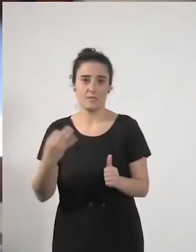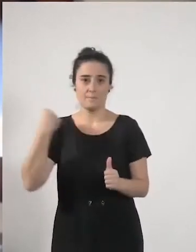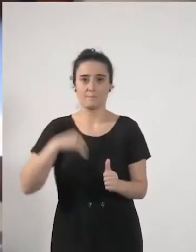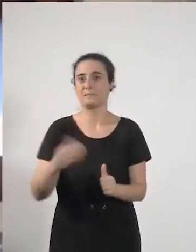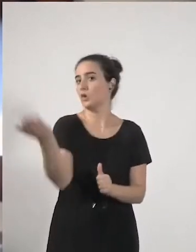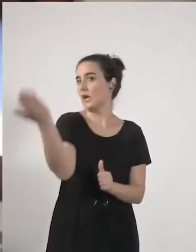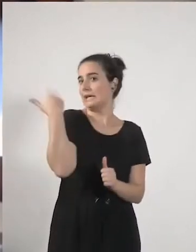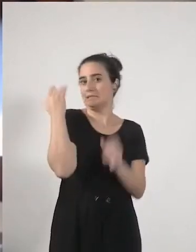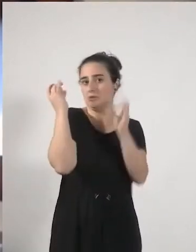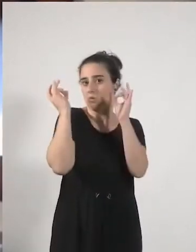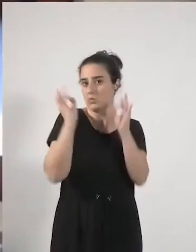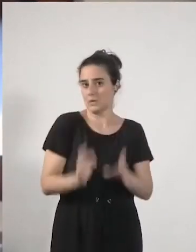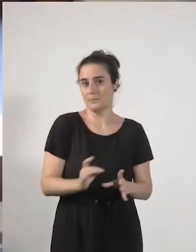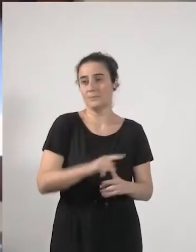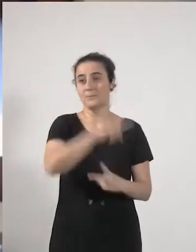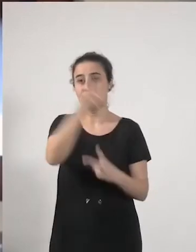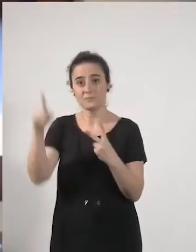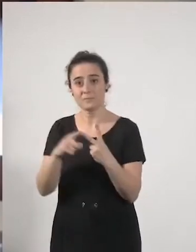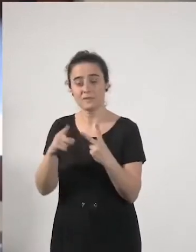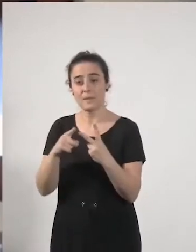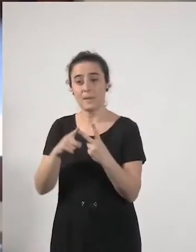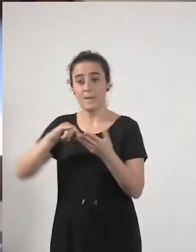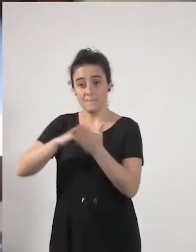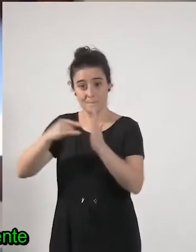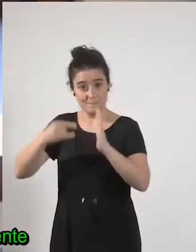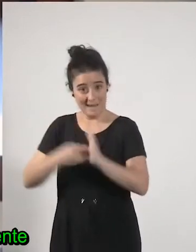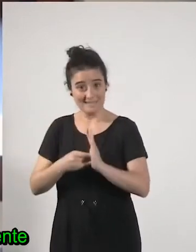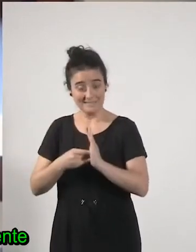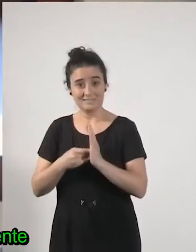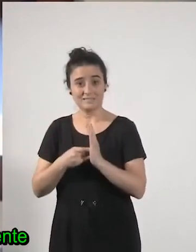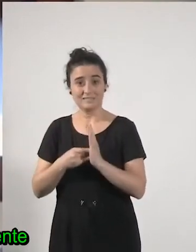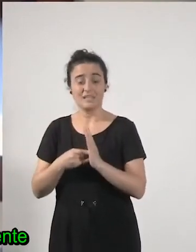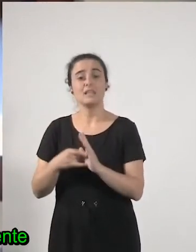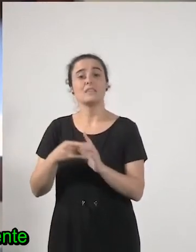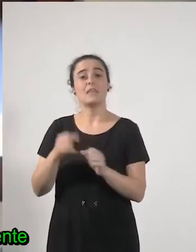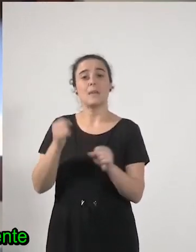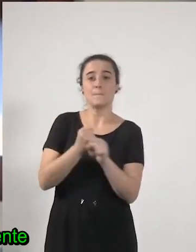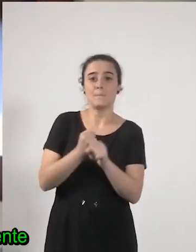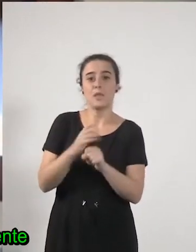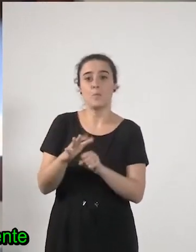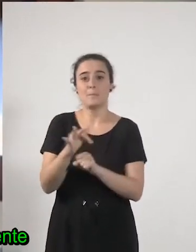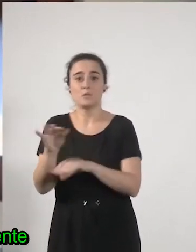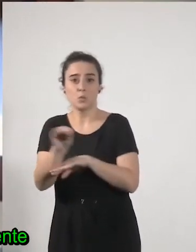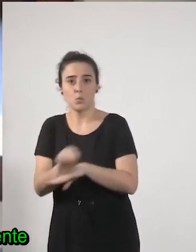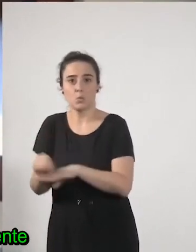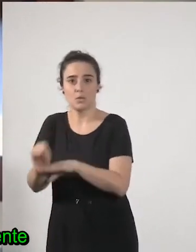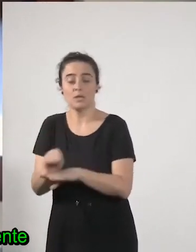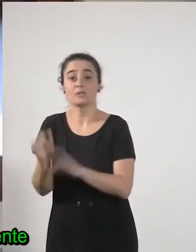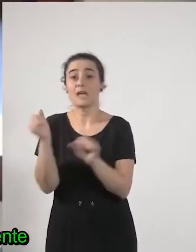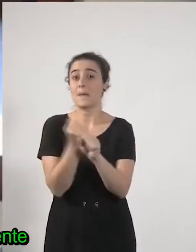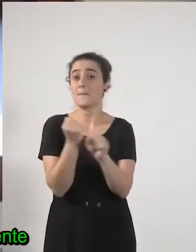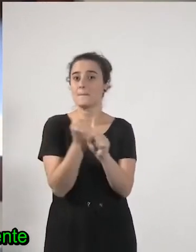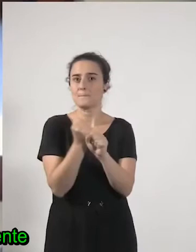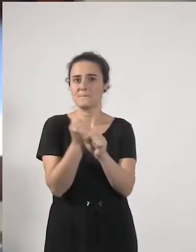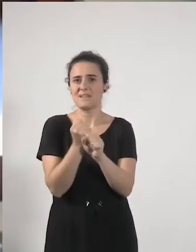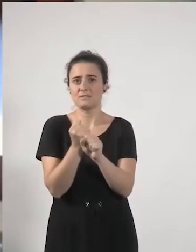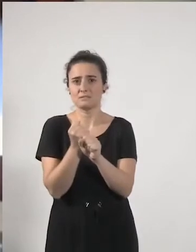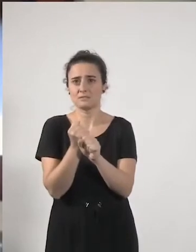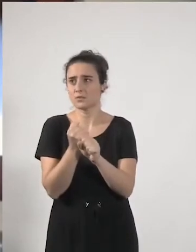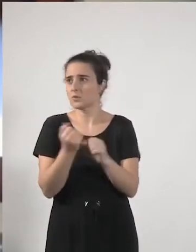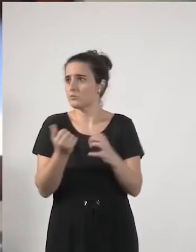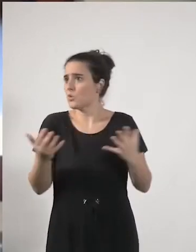plan de choque de empleo y cuidados en el empleo por supuesto es urgente